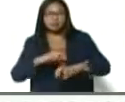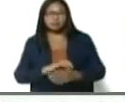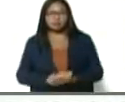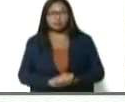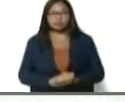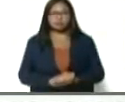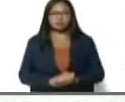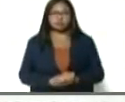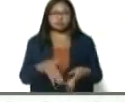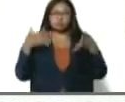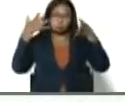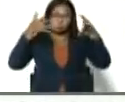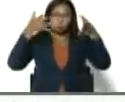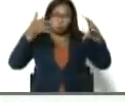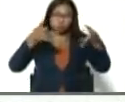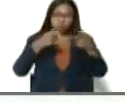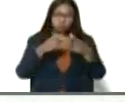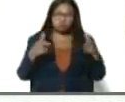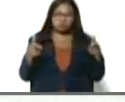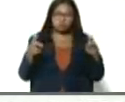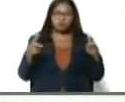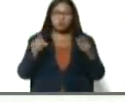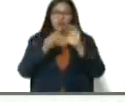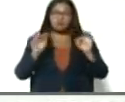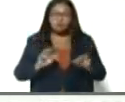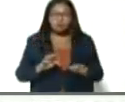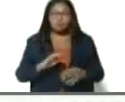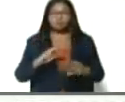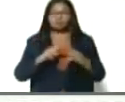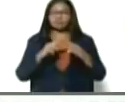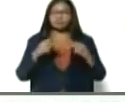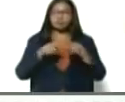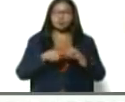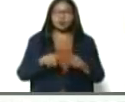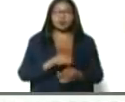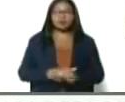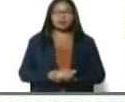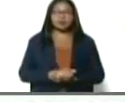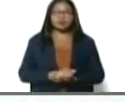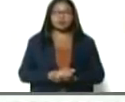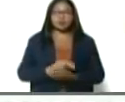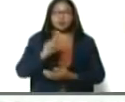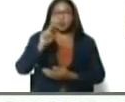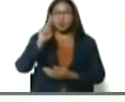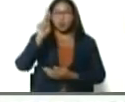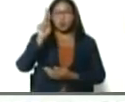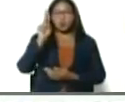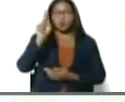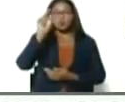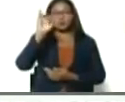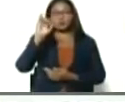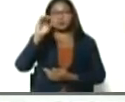capacitación y extensión, mejor conocido por sus siglas como UTISECS.